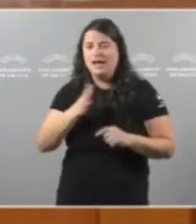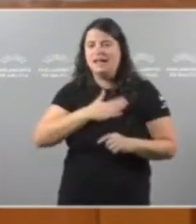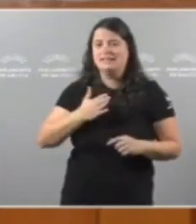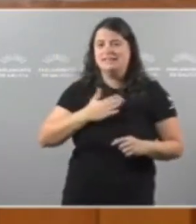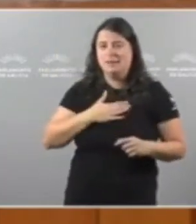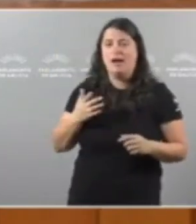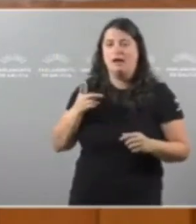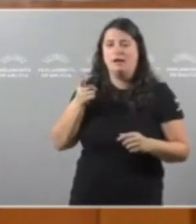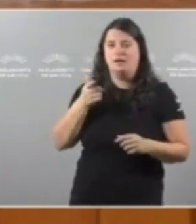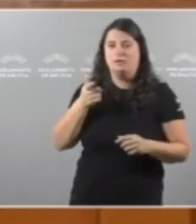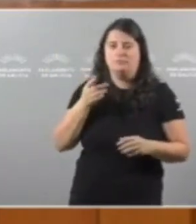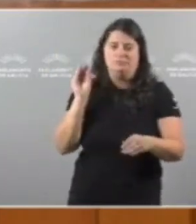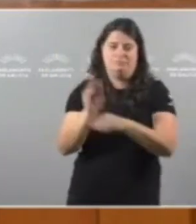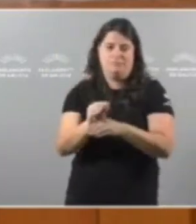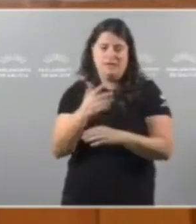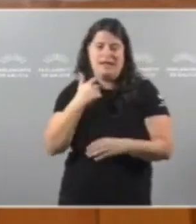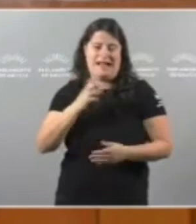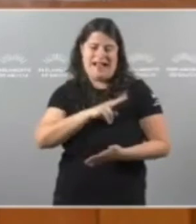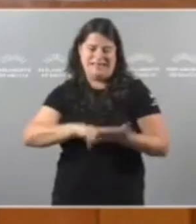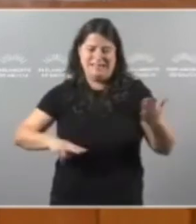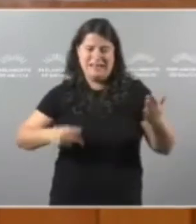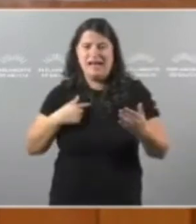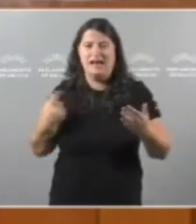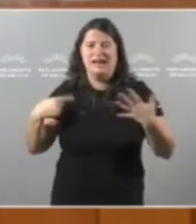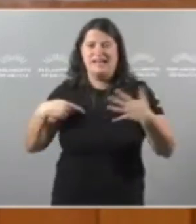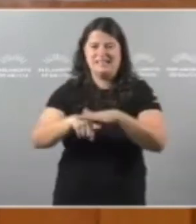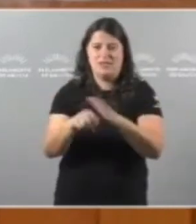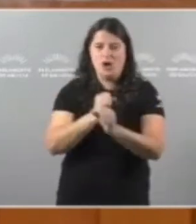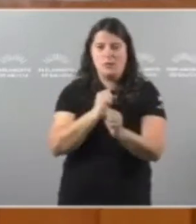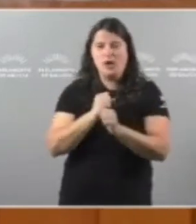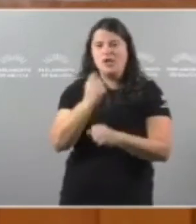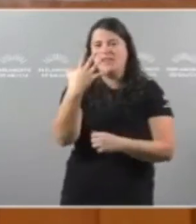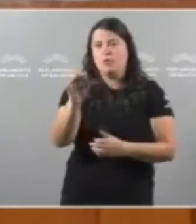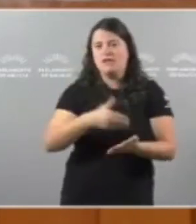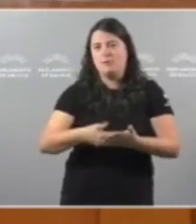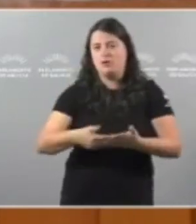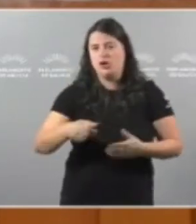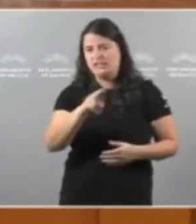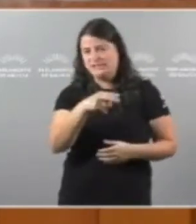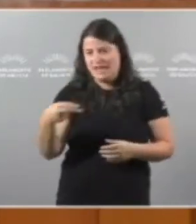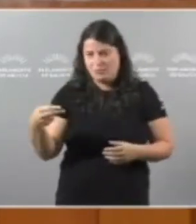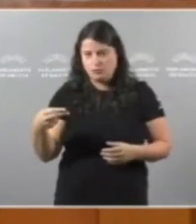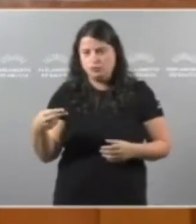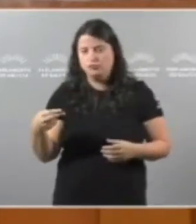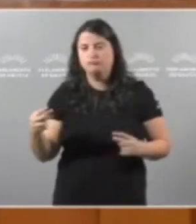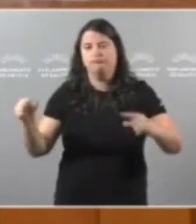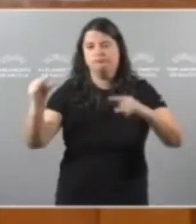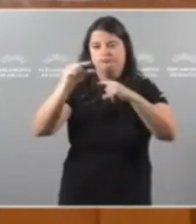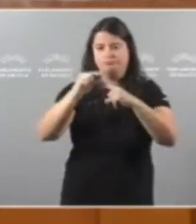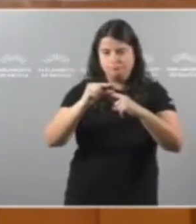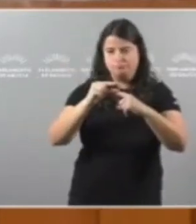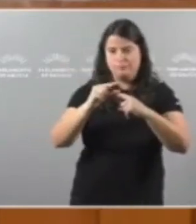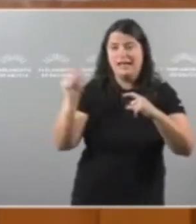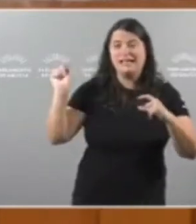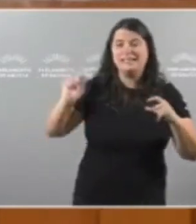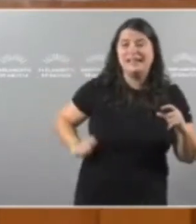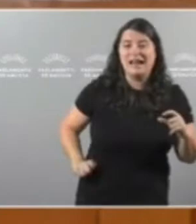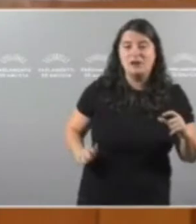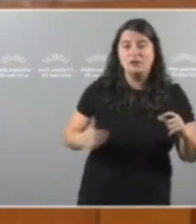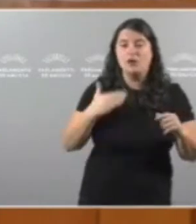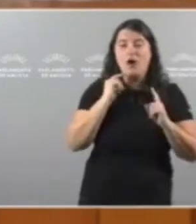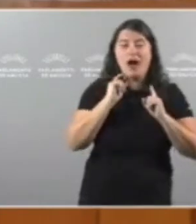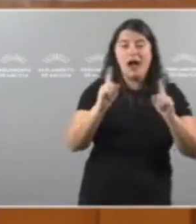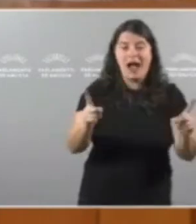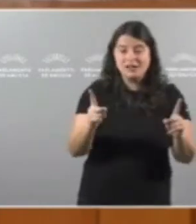laboral Cunha partida De 50 millóns De euros Que sería Compatible Co salario Cando non chegue Para